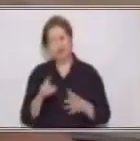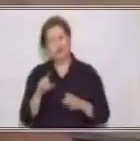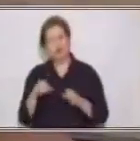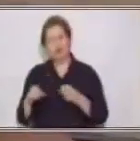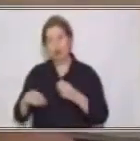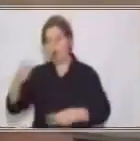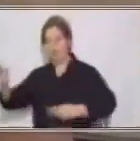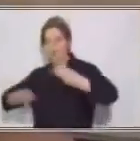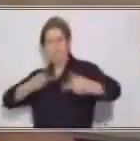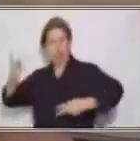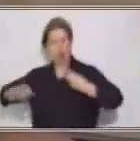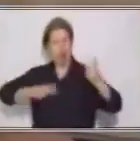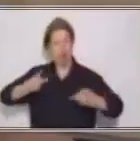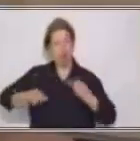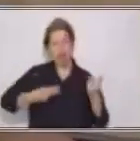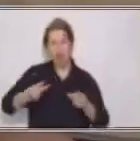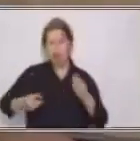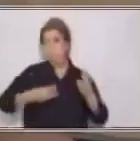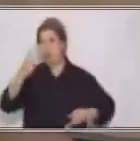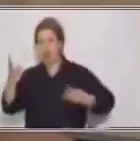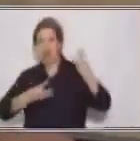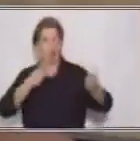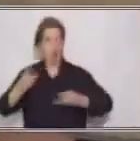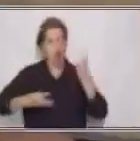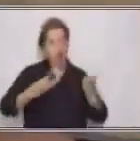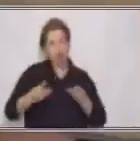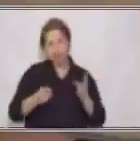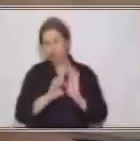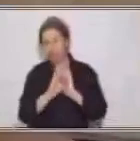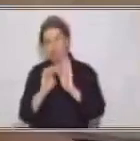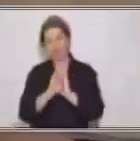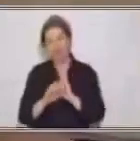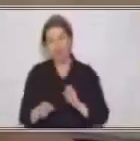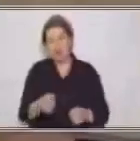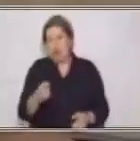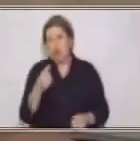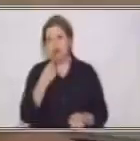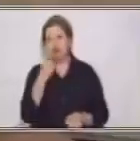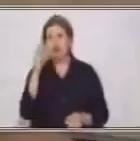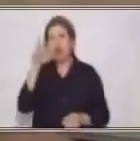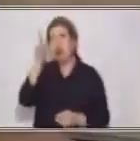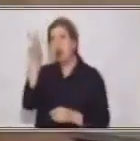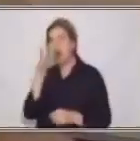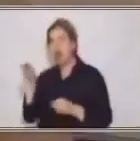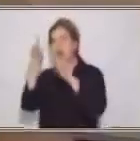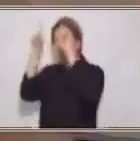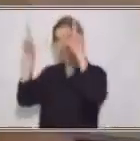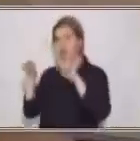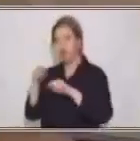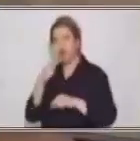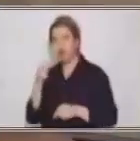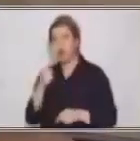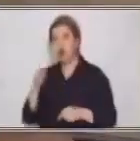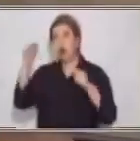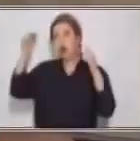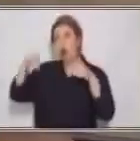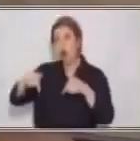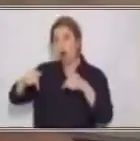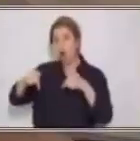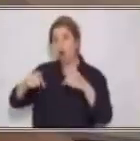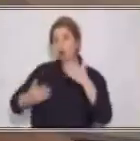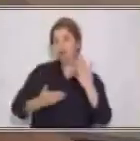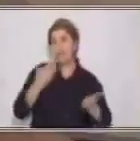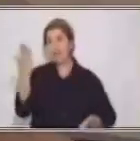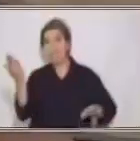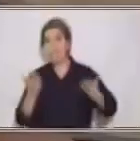hoy servimos pan con pollo, ¿verdad? ¡Qué rico! Entonces, ese con